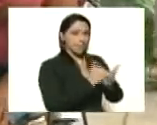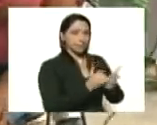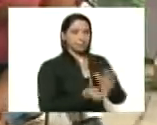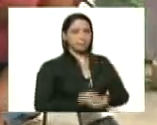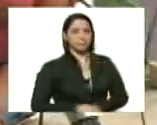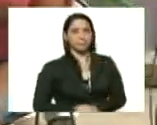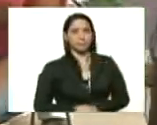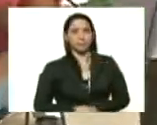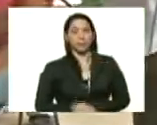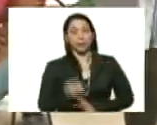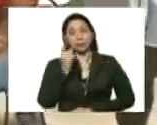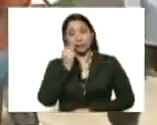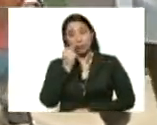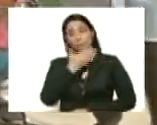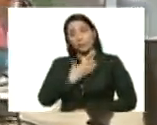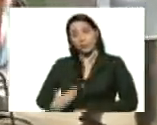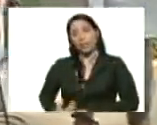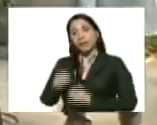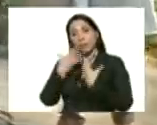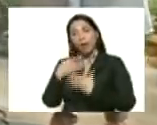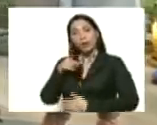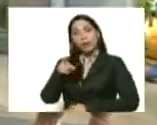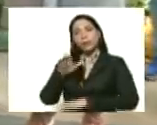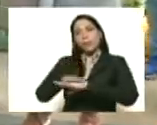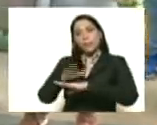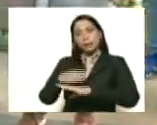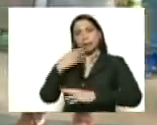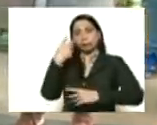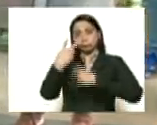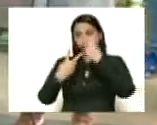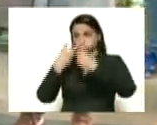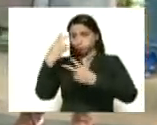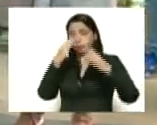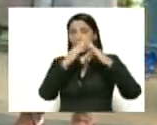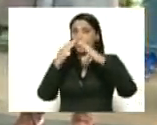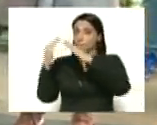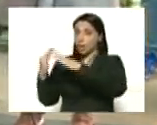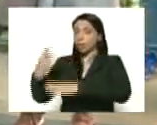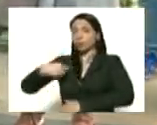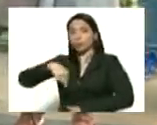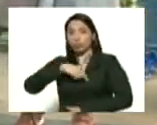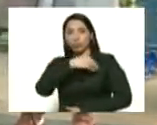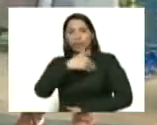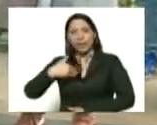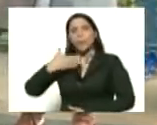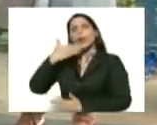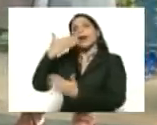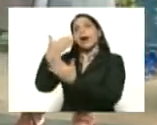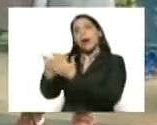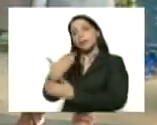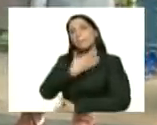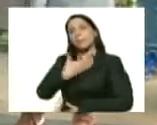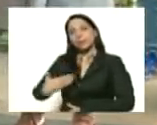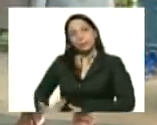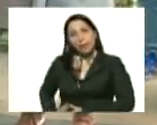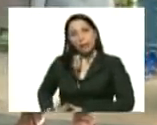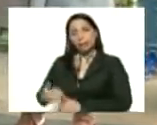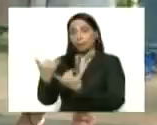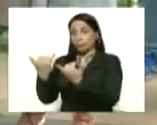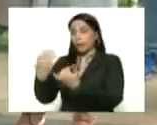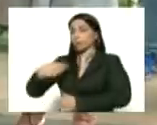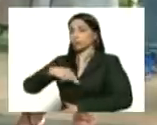Señor presidente, bueno, esto es lo que ocurre en el casa por casa que usted ha indicado. Nosotros queremos darle las gracias, señor presidente, ya que